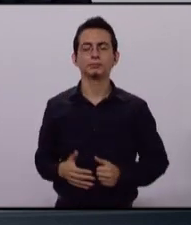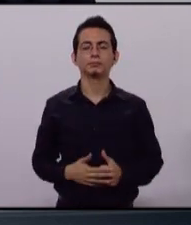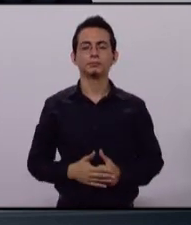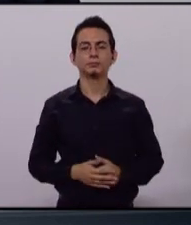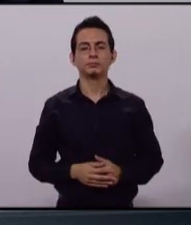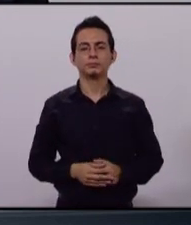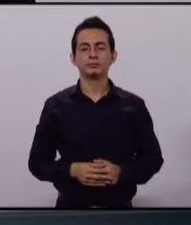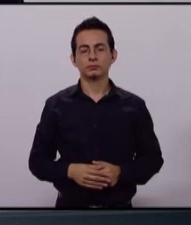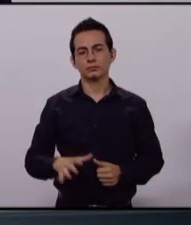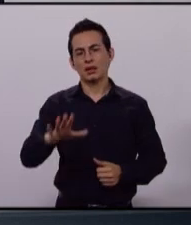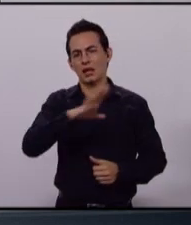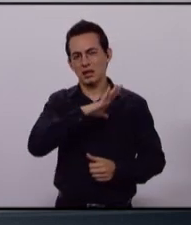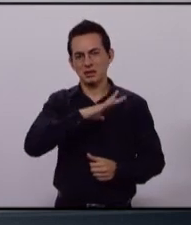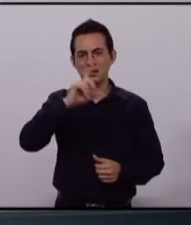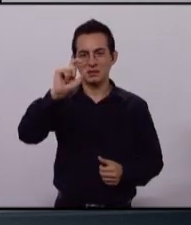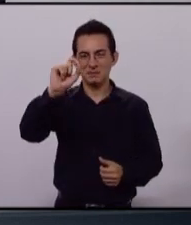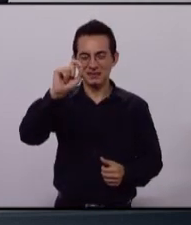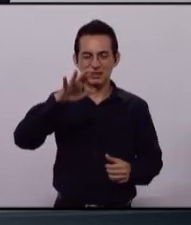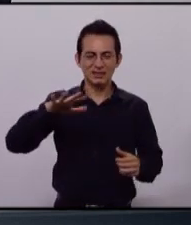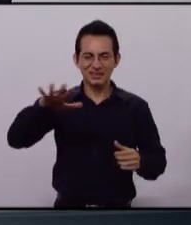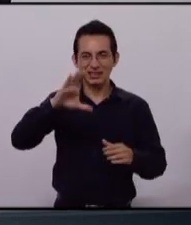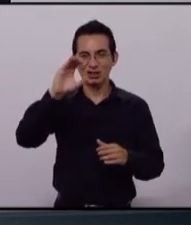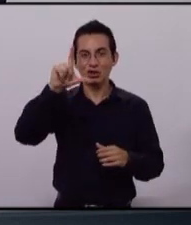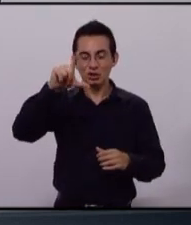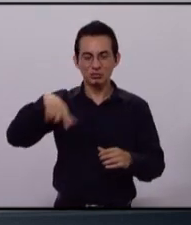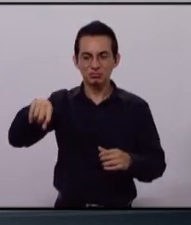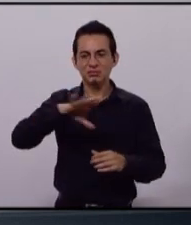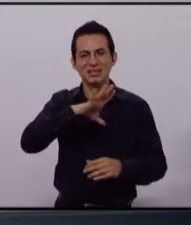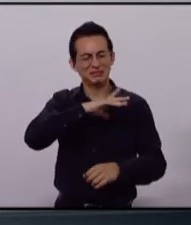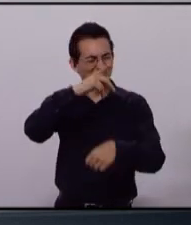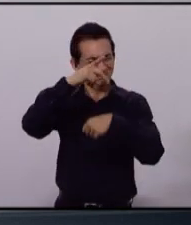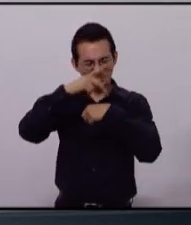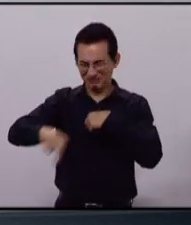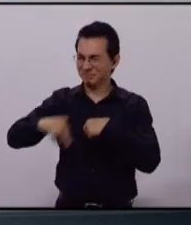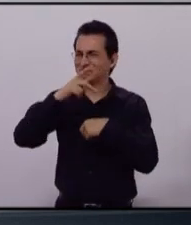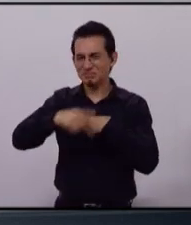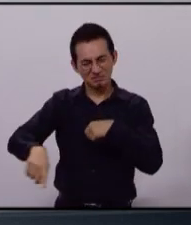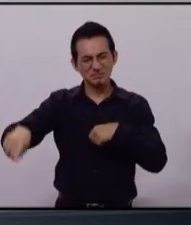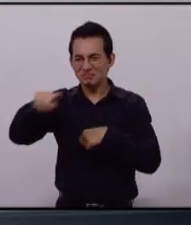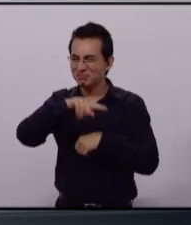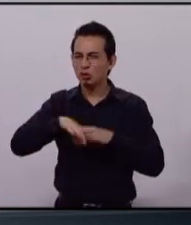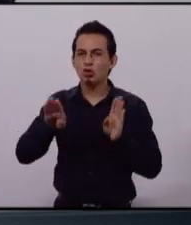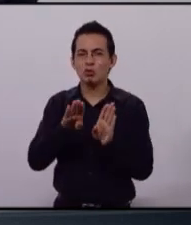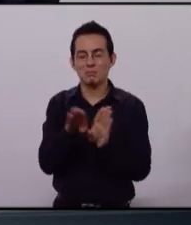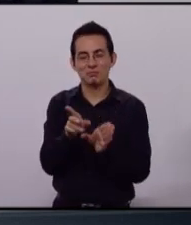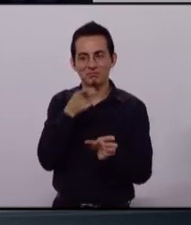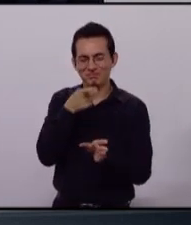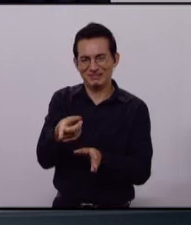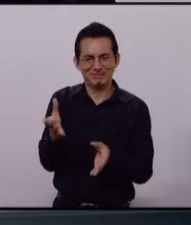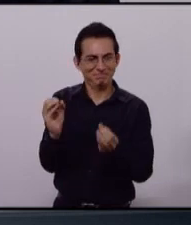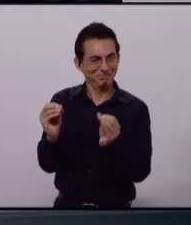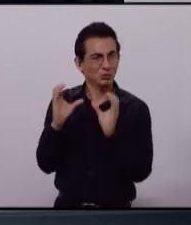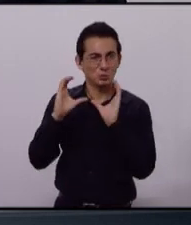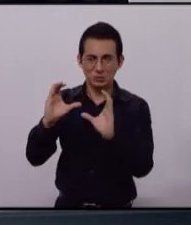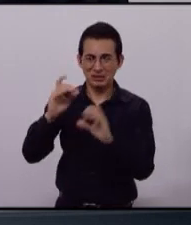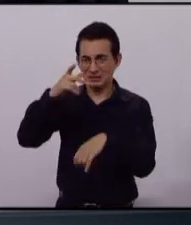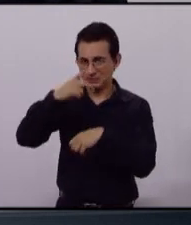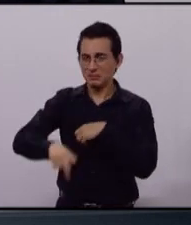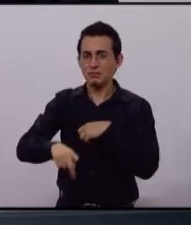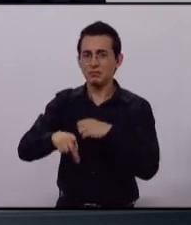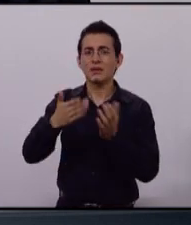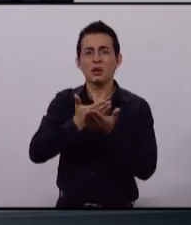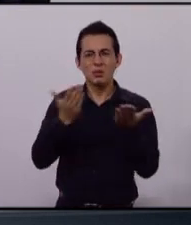Tenemos 20 colonias en focos rojos. También en las colonias hay mucha inseguridad. Nos encontramos